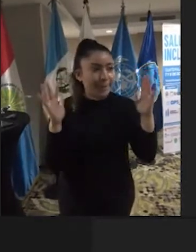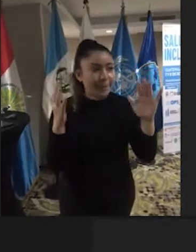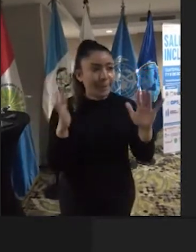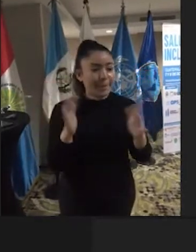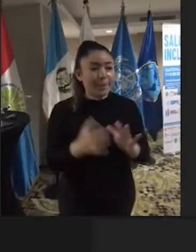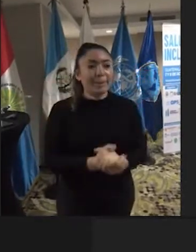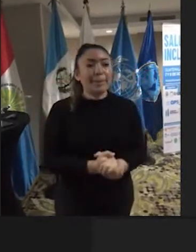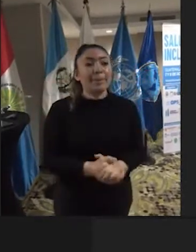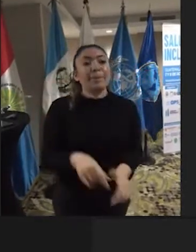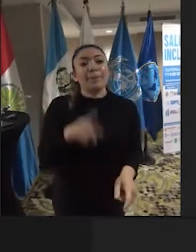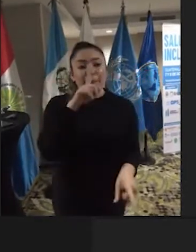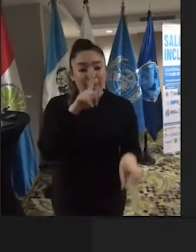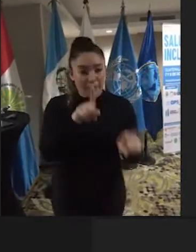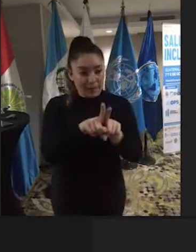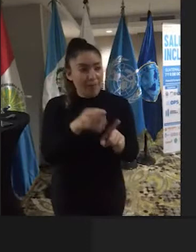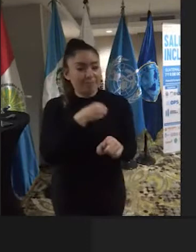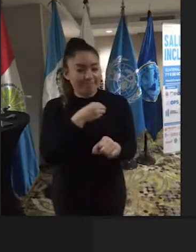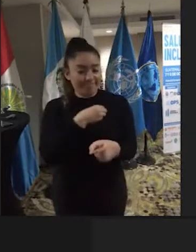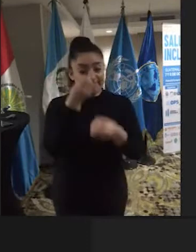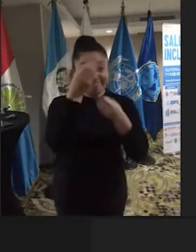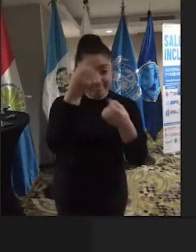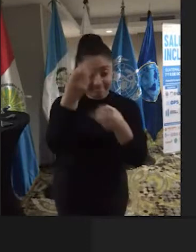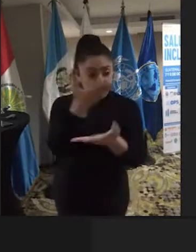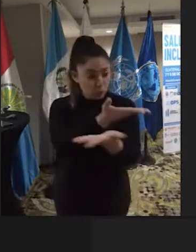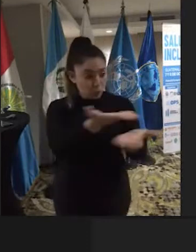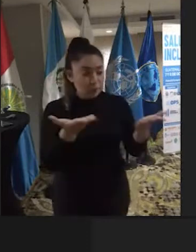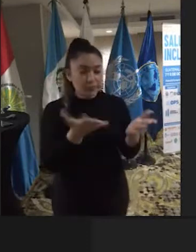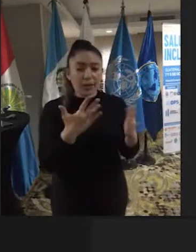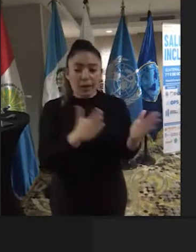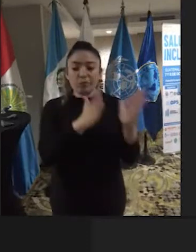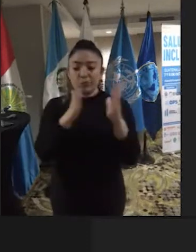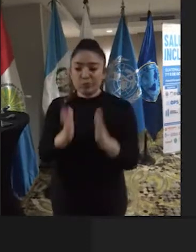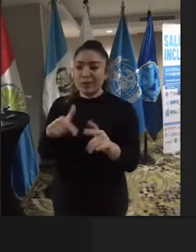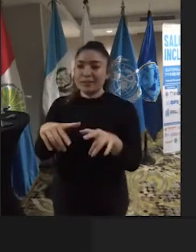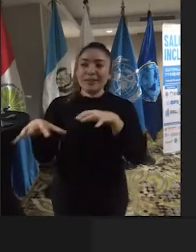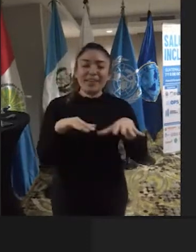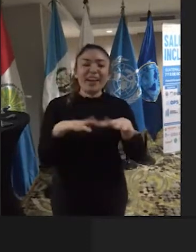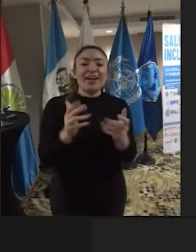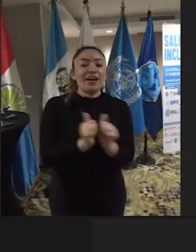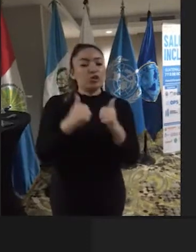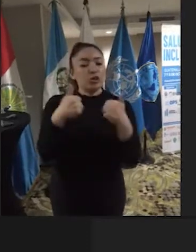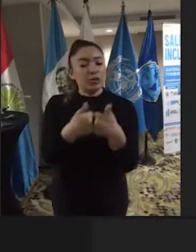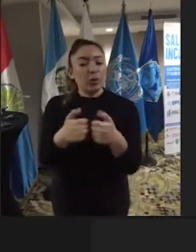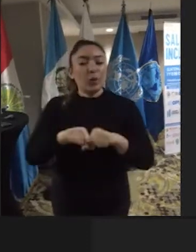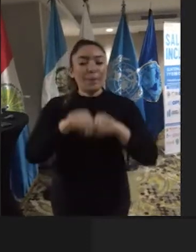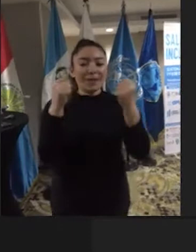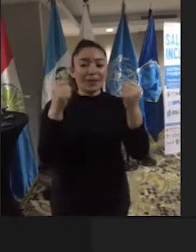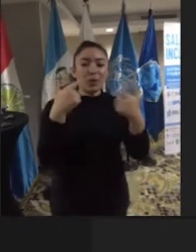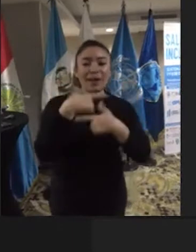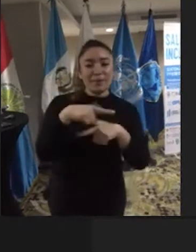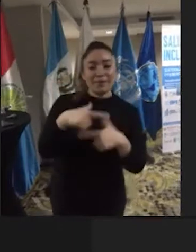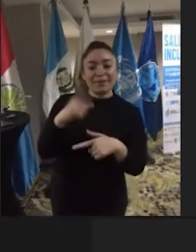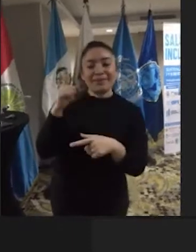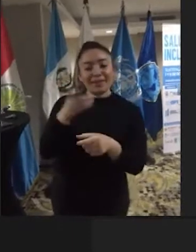También informamos a ustedes que ha formado parte de este evento la Asociación Rompiendo Límites del